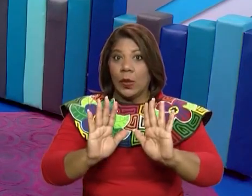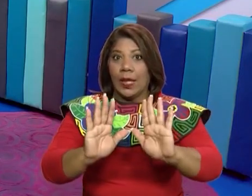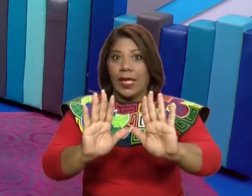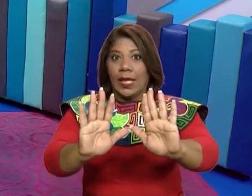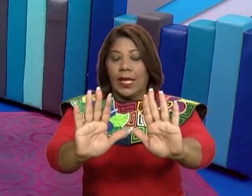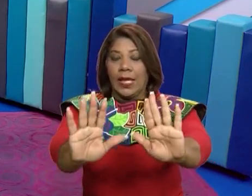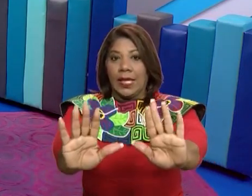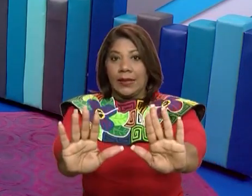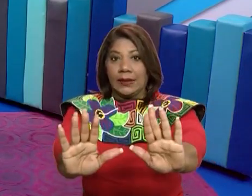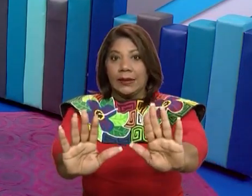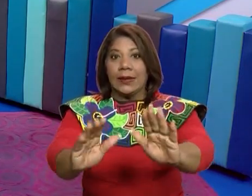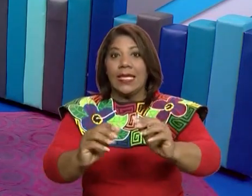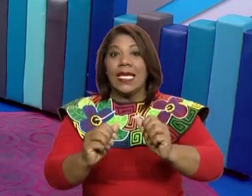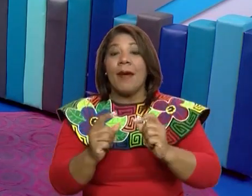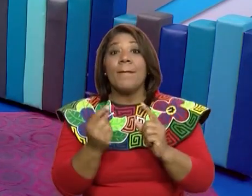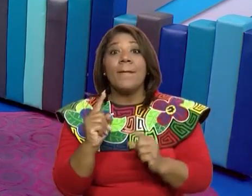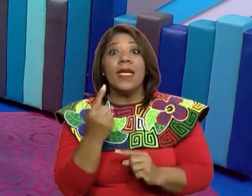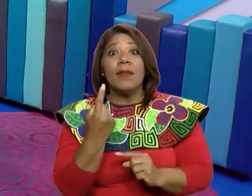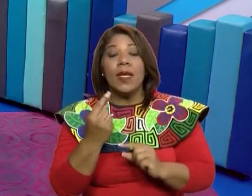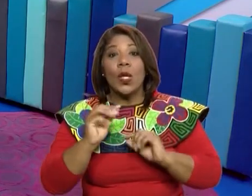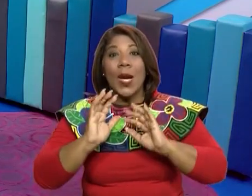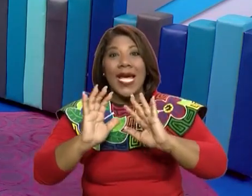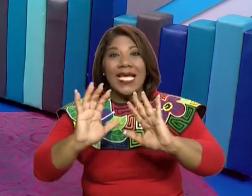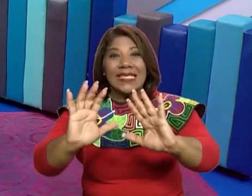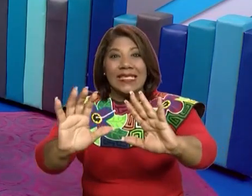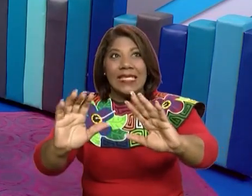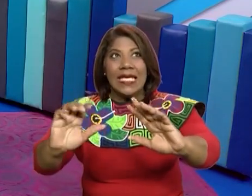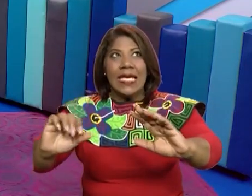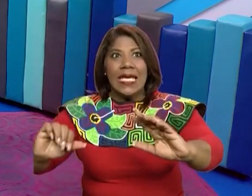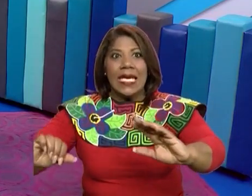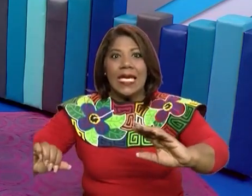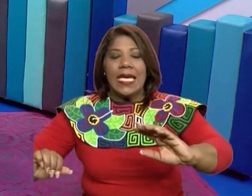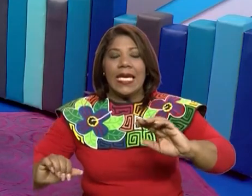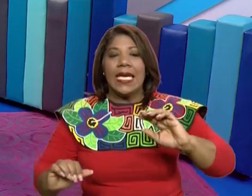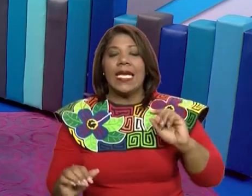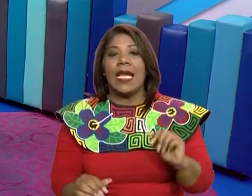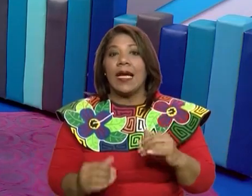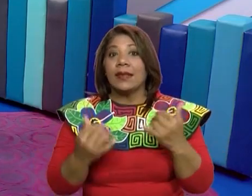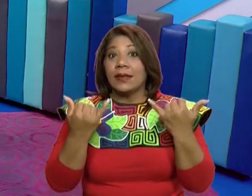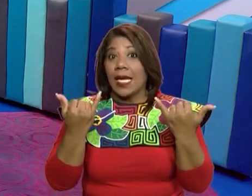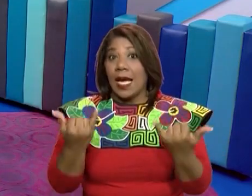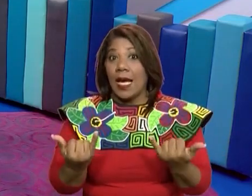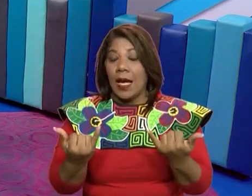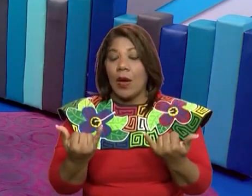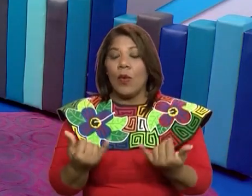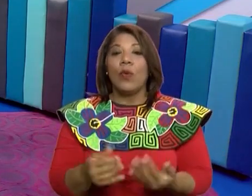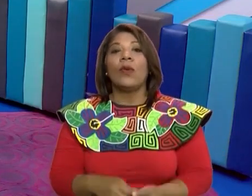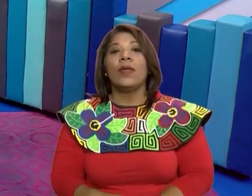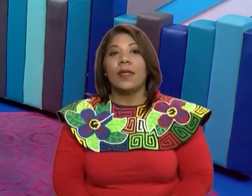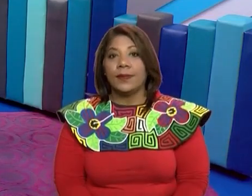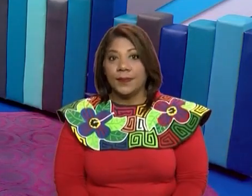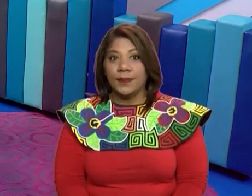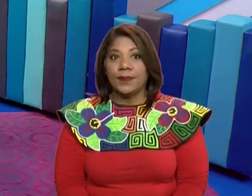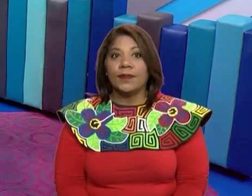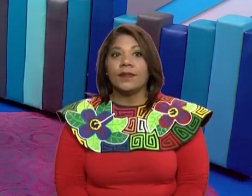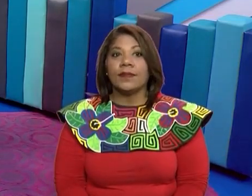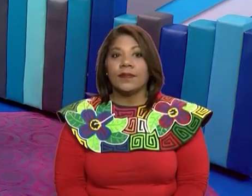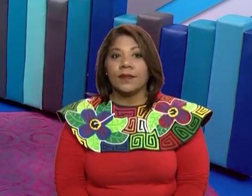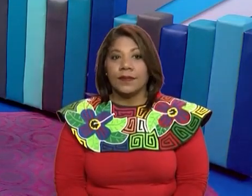calentamiento para entrar en la actividad en sí, porque también vamos a desarrollar la fuerza. Ok, el calentamiento lo vamos a hacer